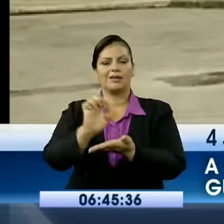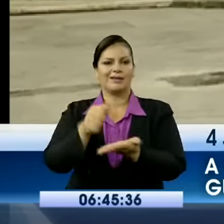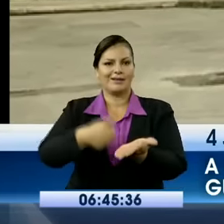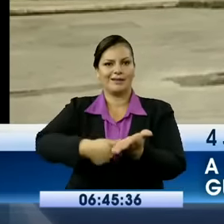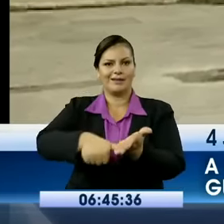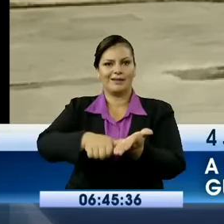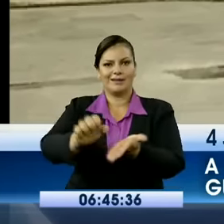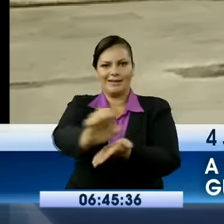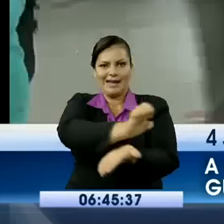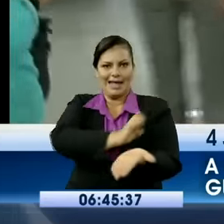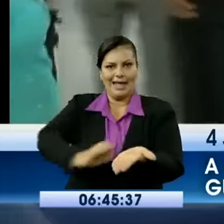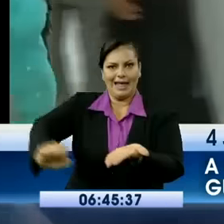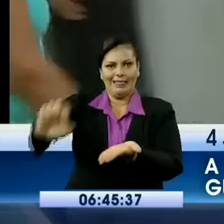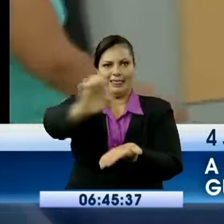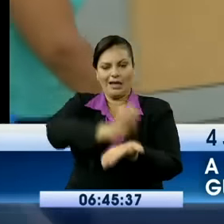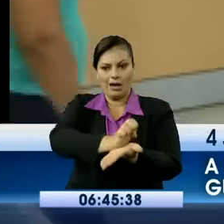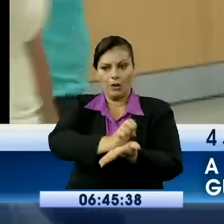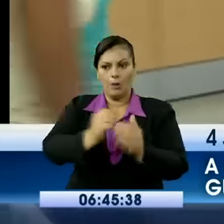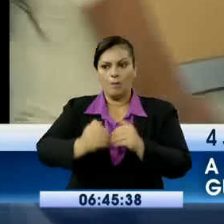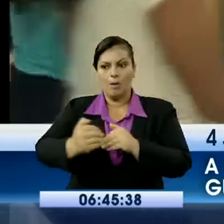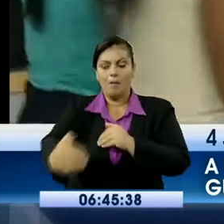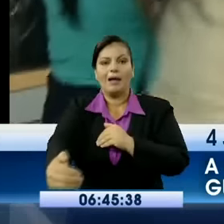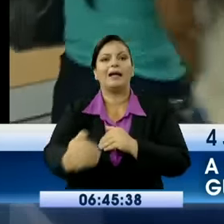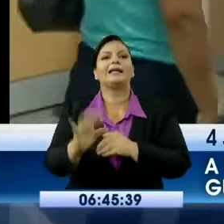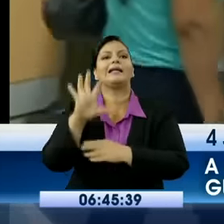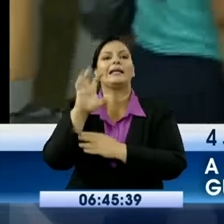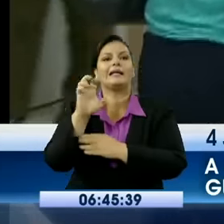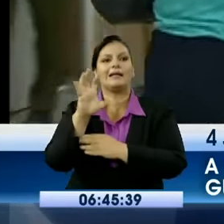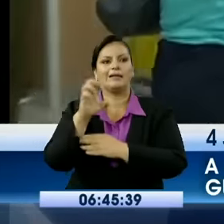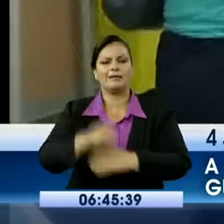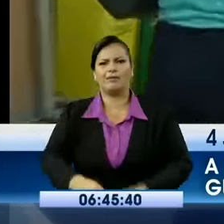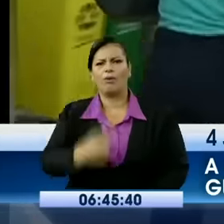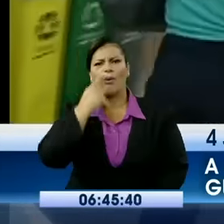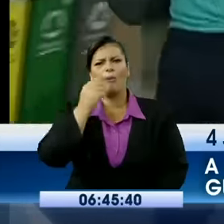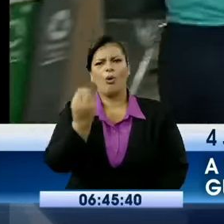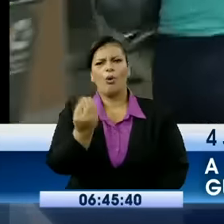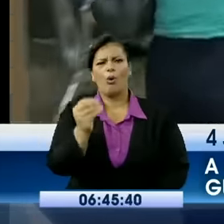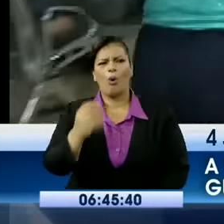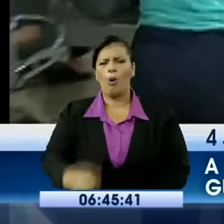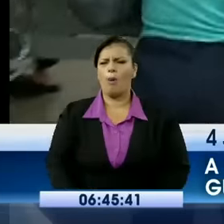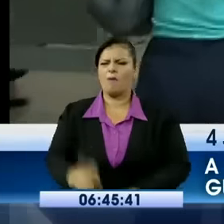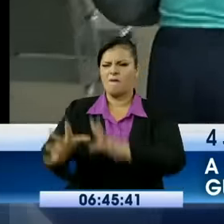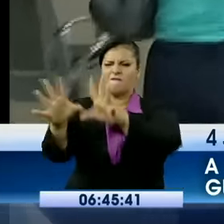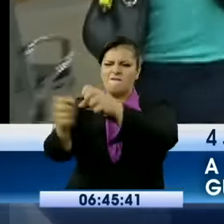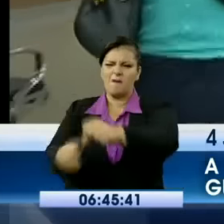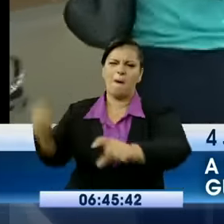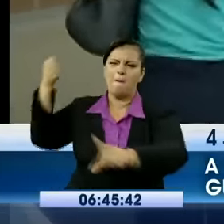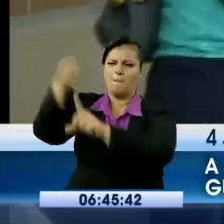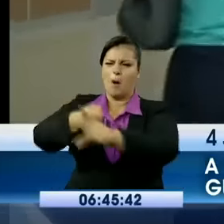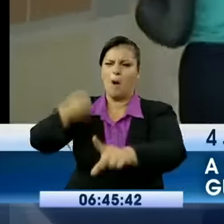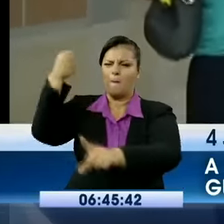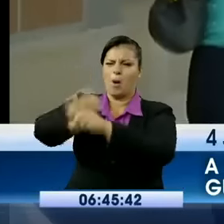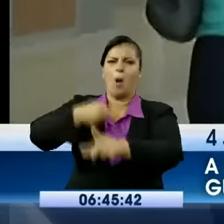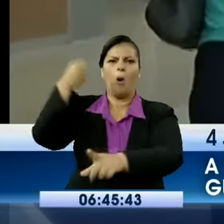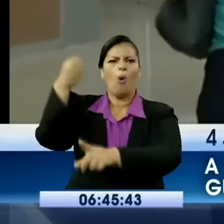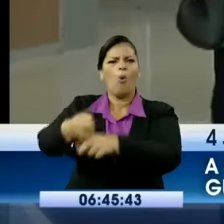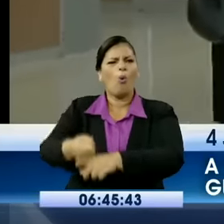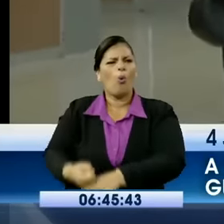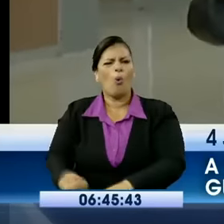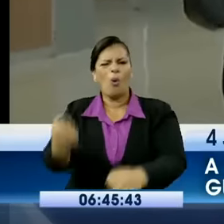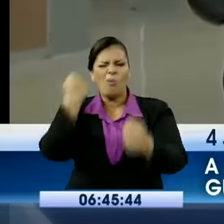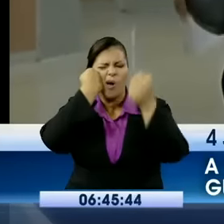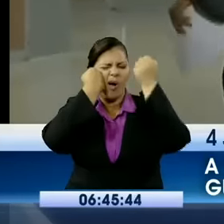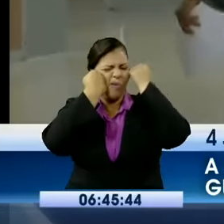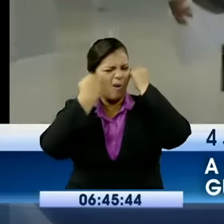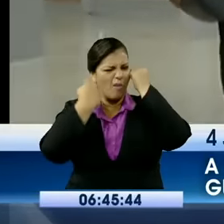15 a 2. Un joven bastante golpeado denunció haber sido la víctima principal. Un policía